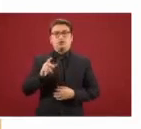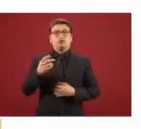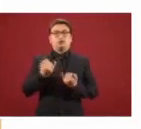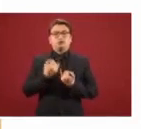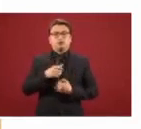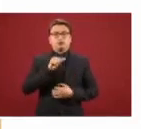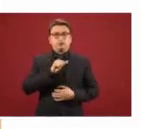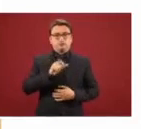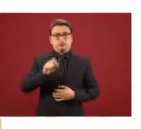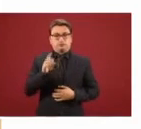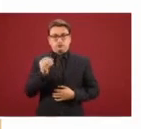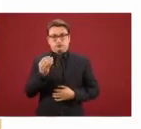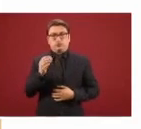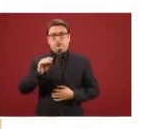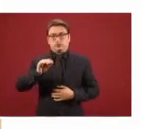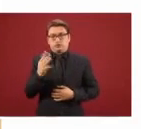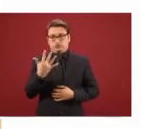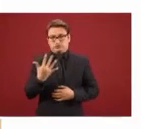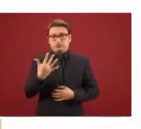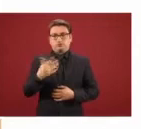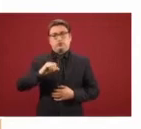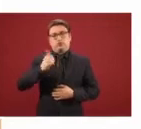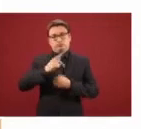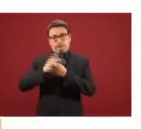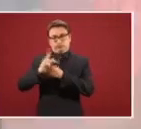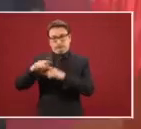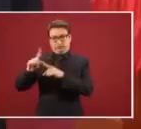16.95 por ciento de otros países.